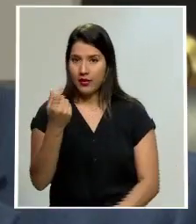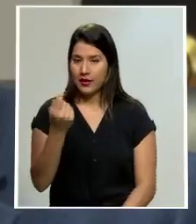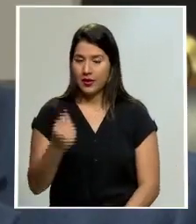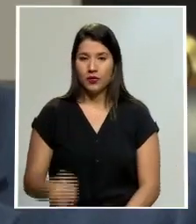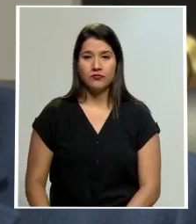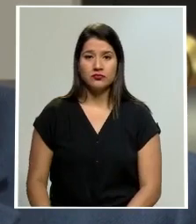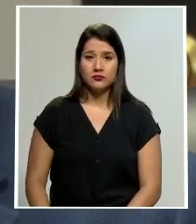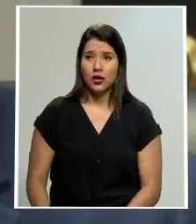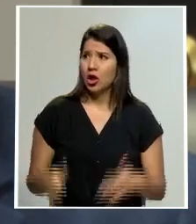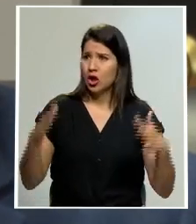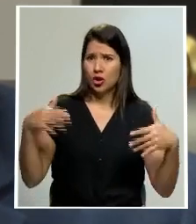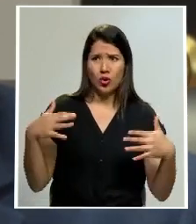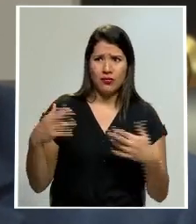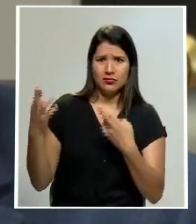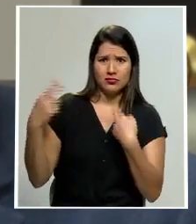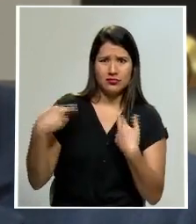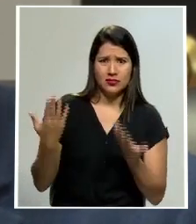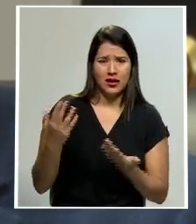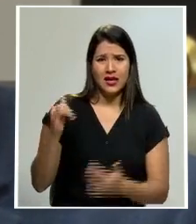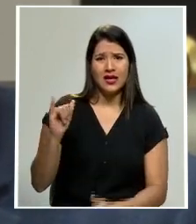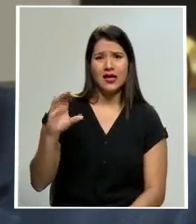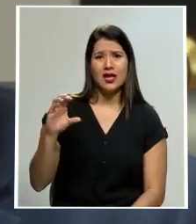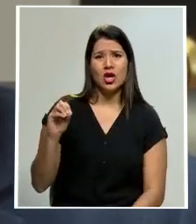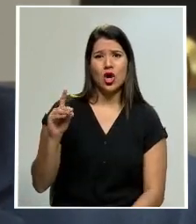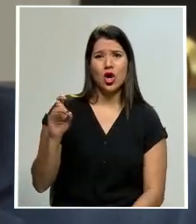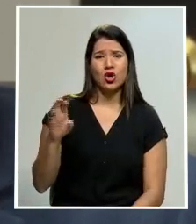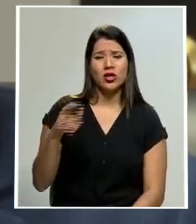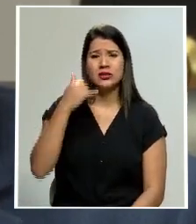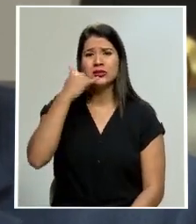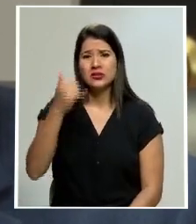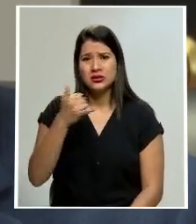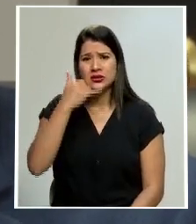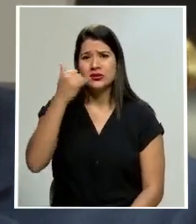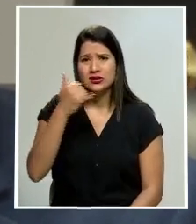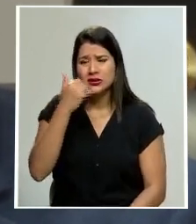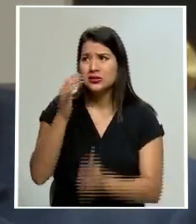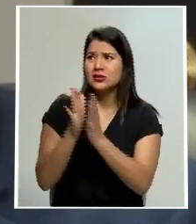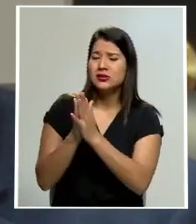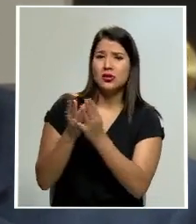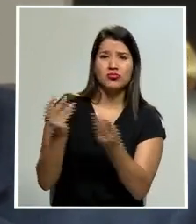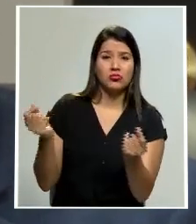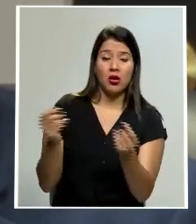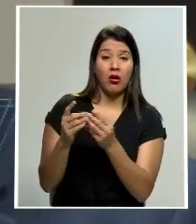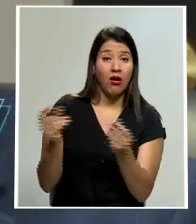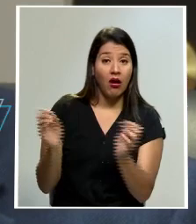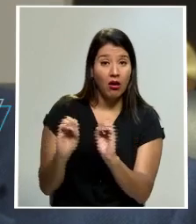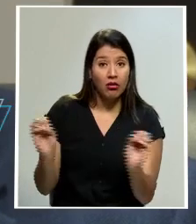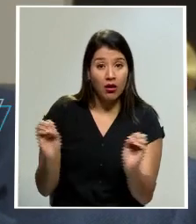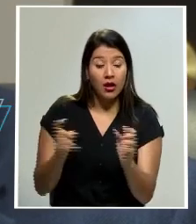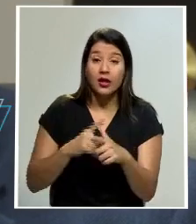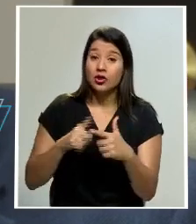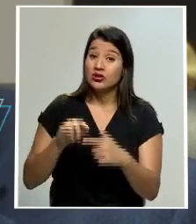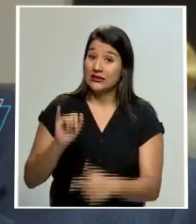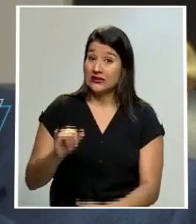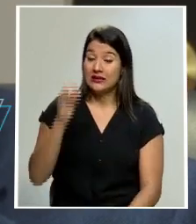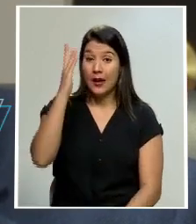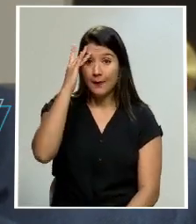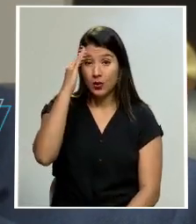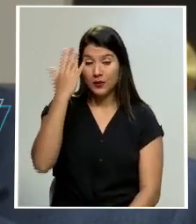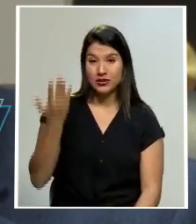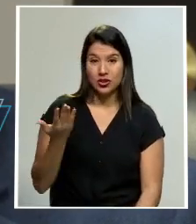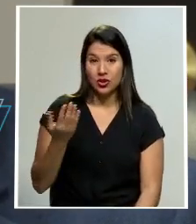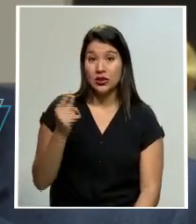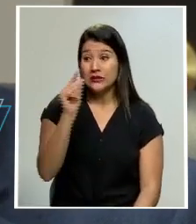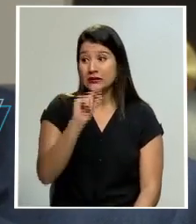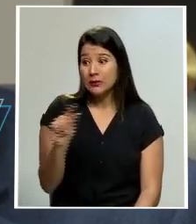No, no nos han dado respuesta. Incluso el ICOER ha estado llamando pidiendo que nos resuelvan y no resuelven. Esa es la gran preocupación. Que pasan